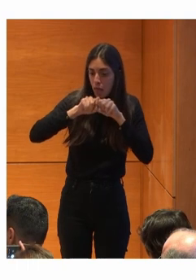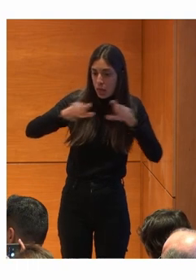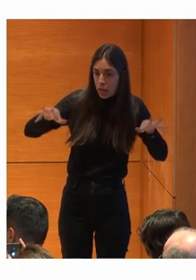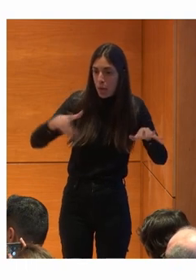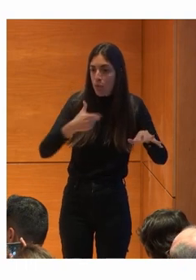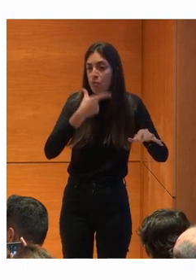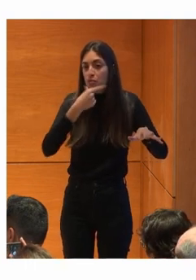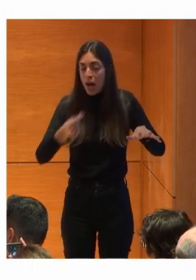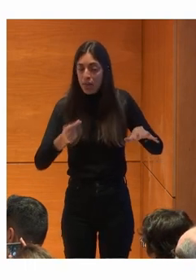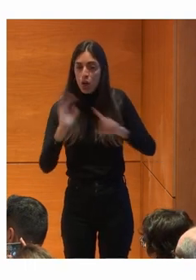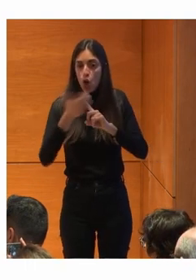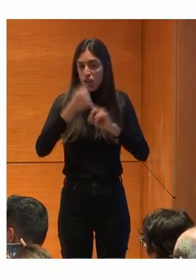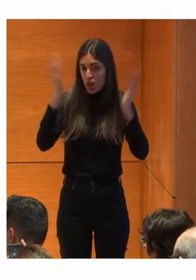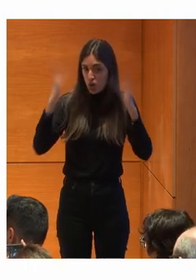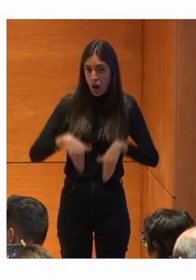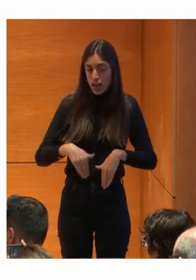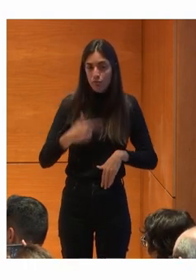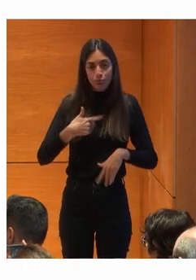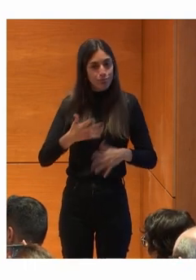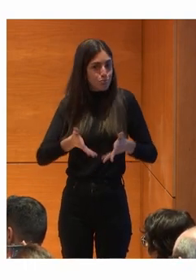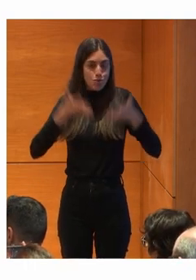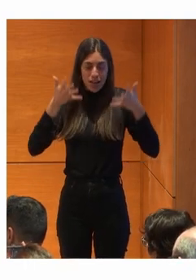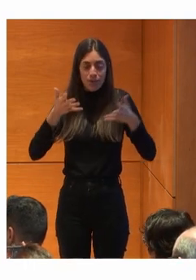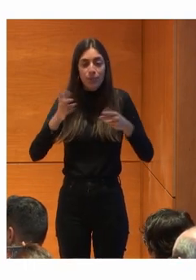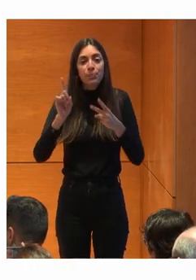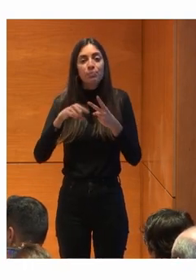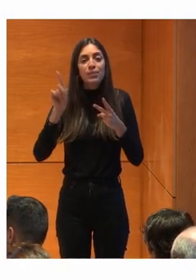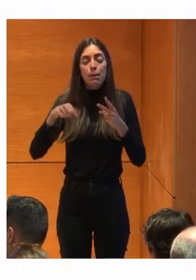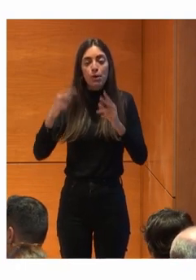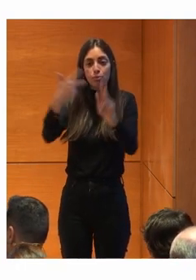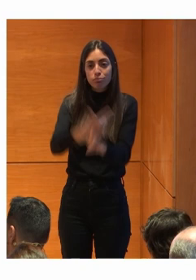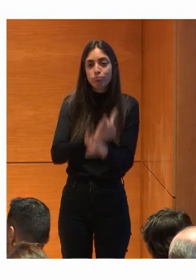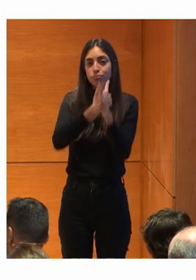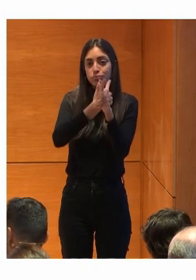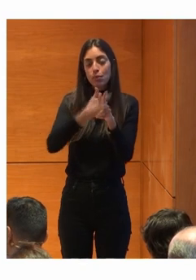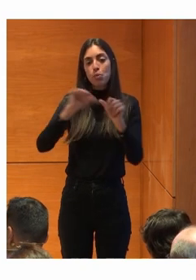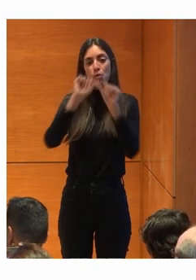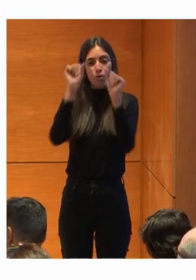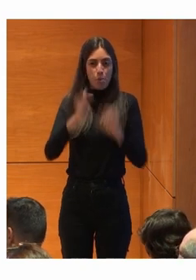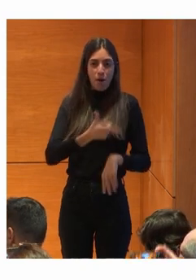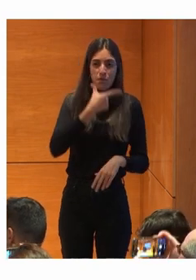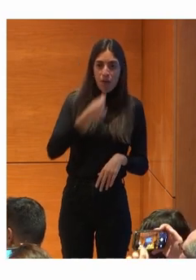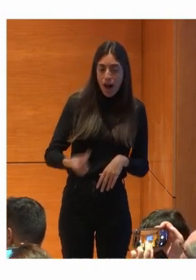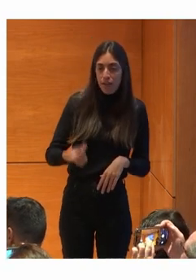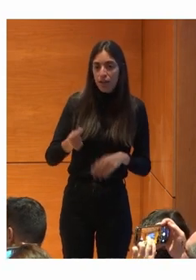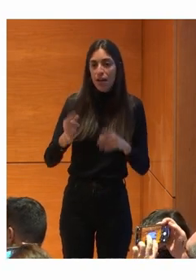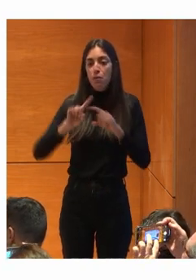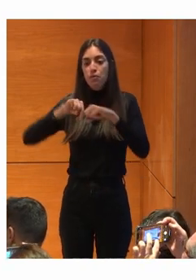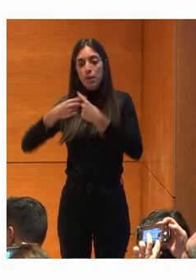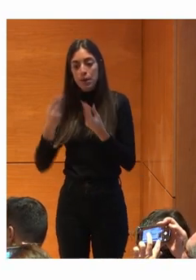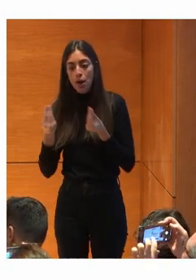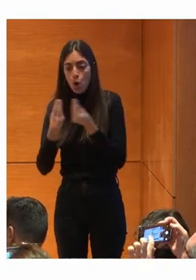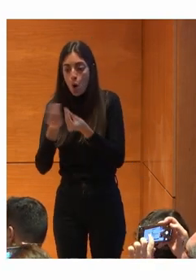fácil Como pedirse la por la voz Les encantaba Poder hacer videoconferencias De forma sencilla Con familiares Con los propios